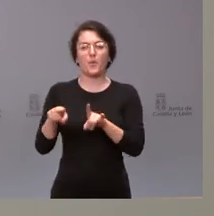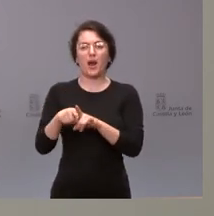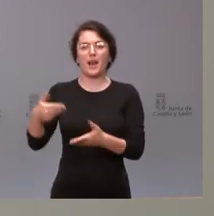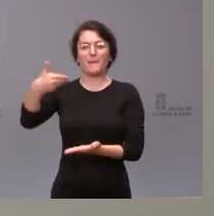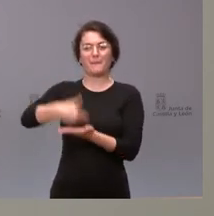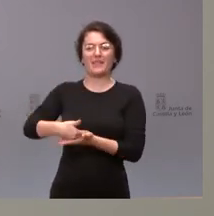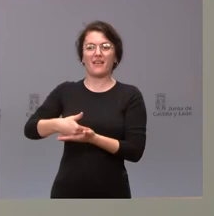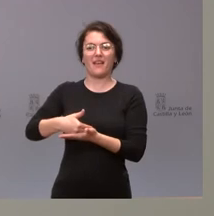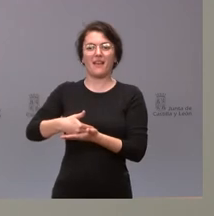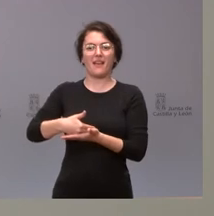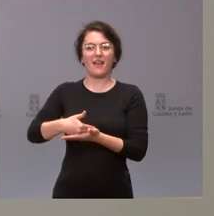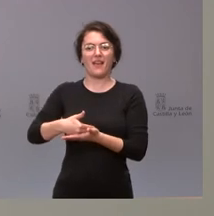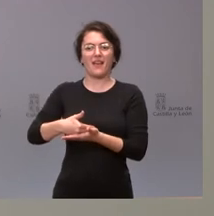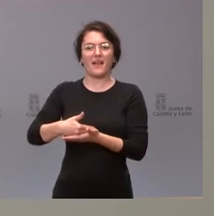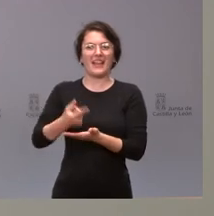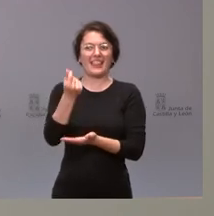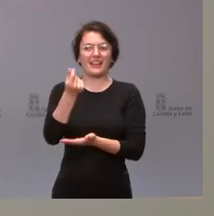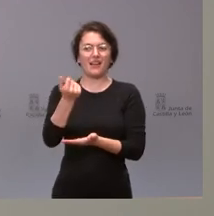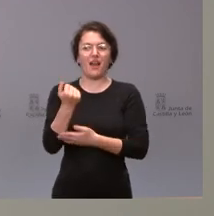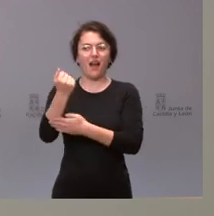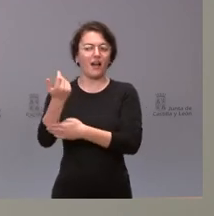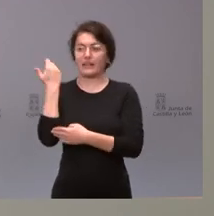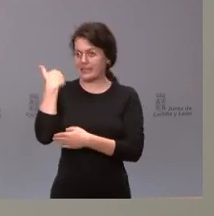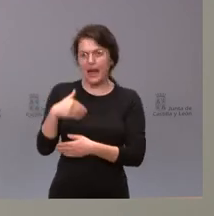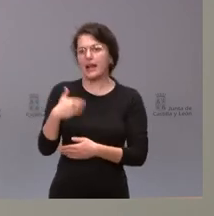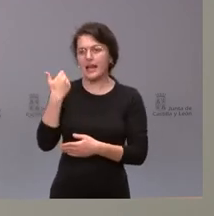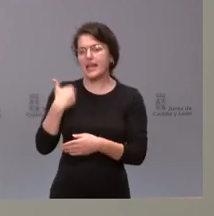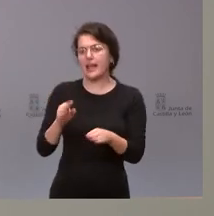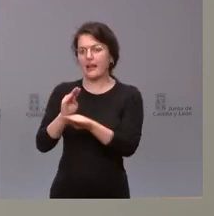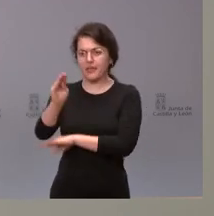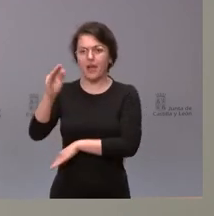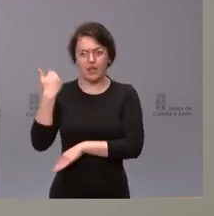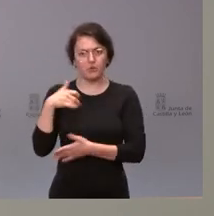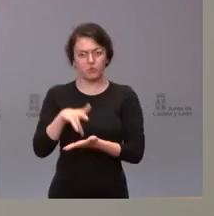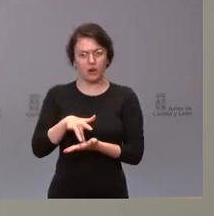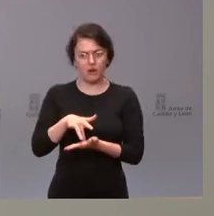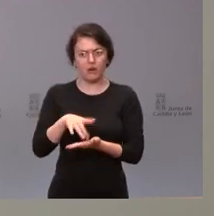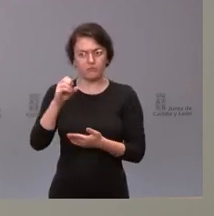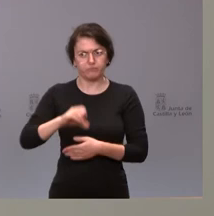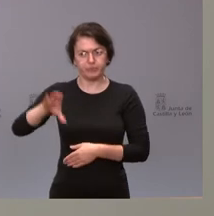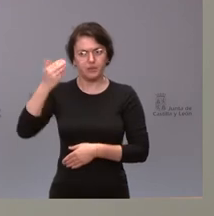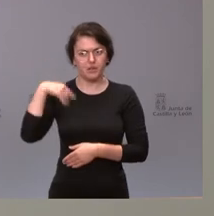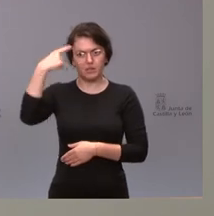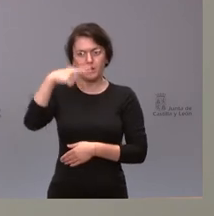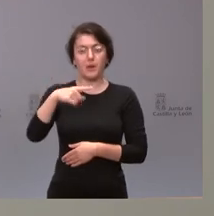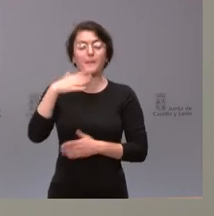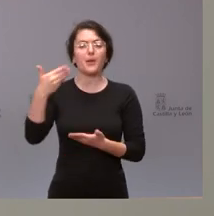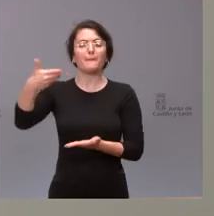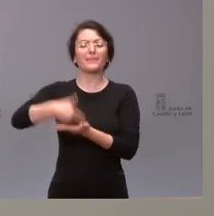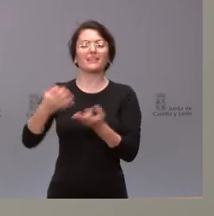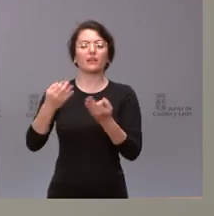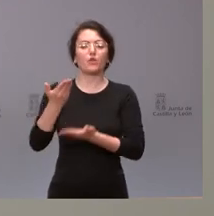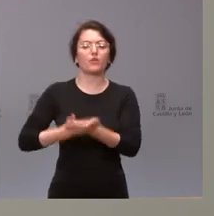León, que ya esa la hemos dado y que hemos llegado a unos niveles muy altos, como ustedes conocen. Lo que está pidiendo es nuestra